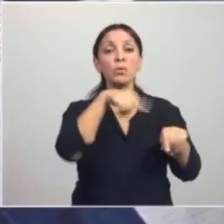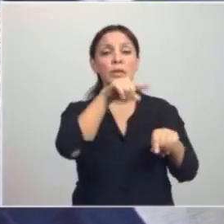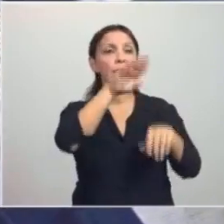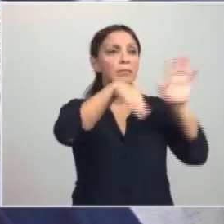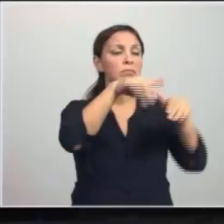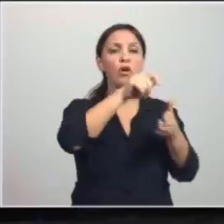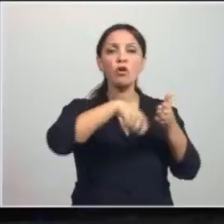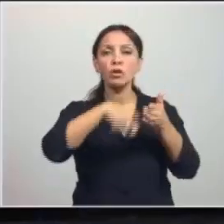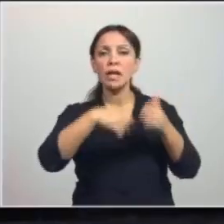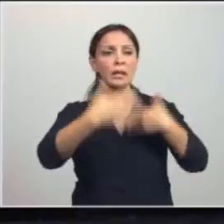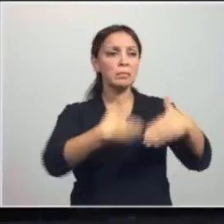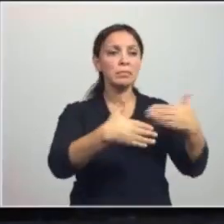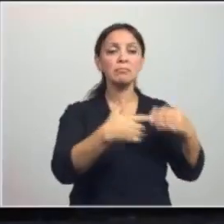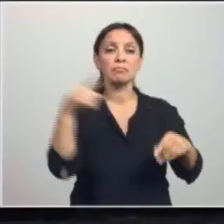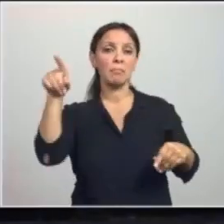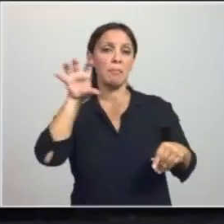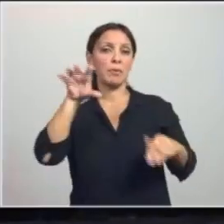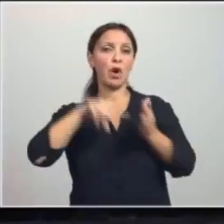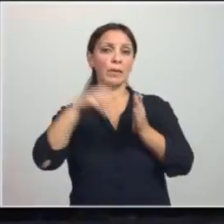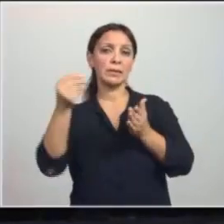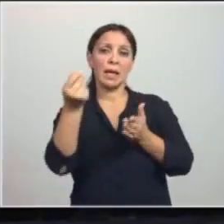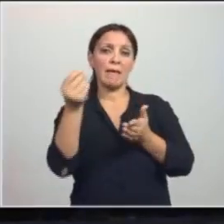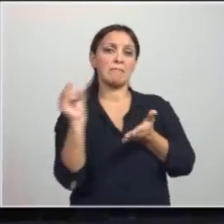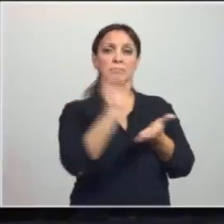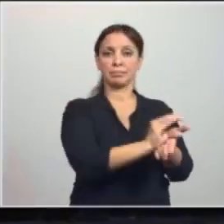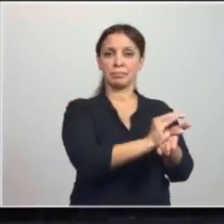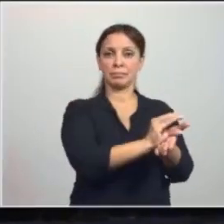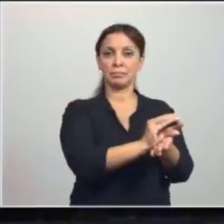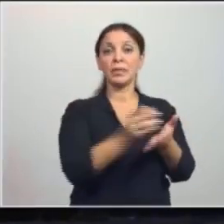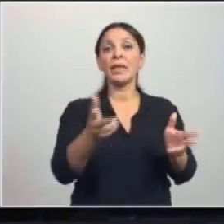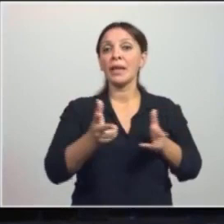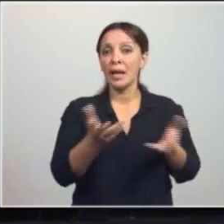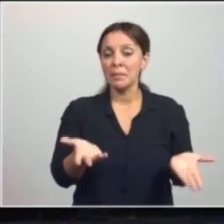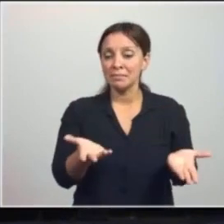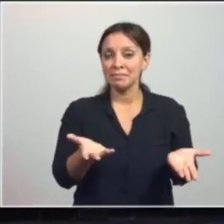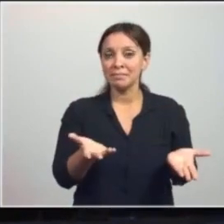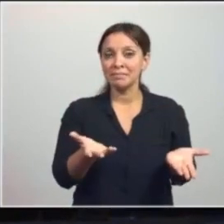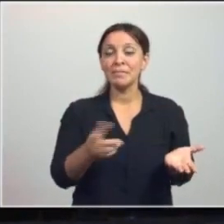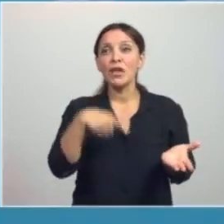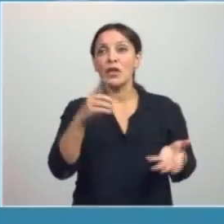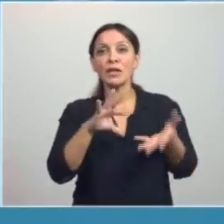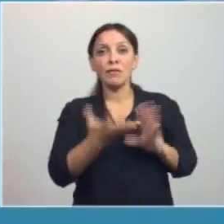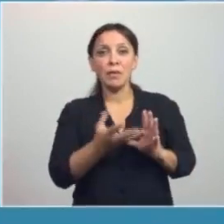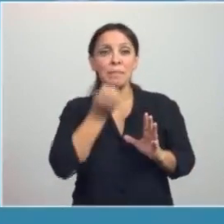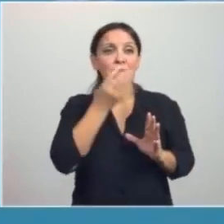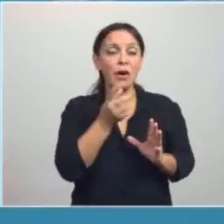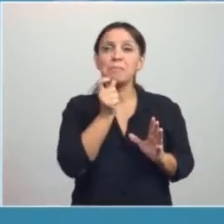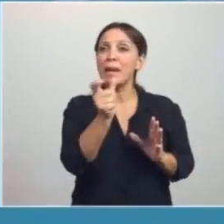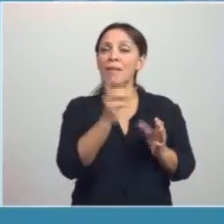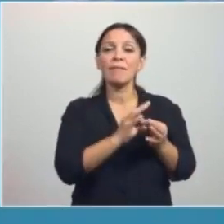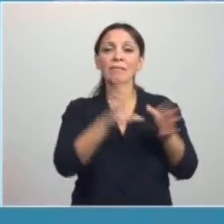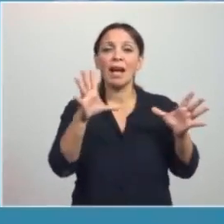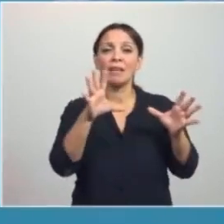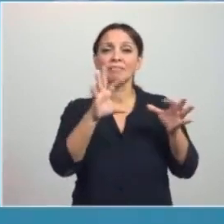ejecutan y la provincia las financia. Díganme de qué otra manera se puede entender mejor el federalismo